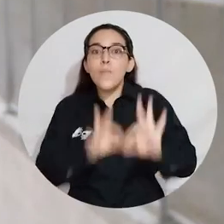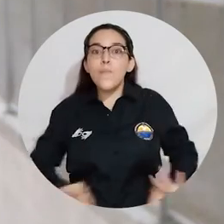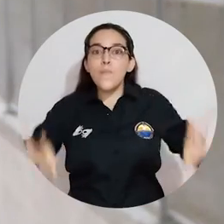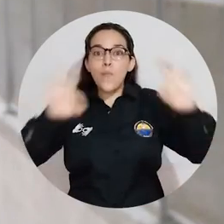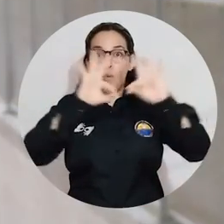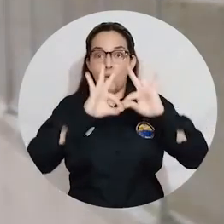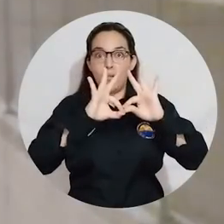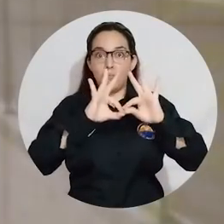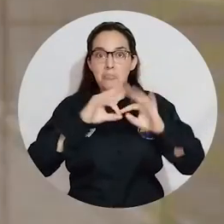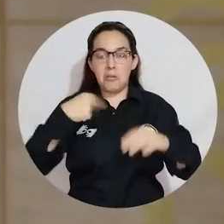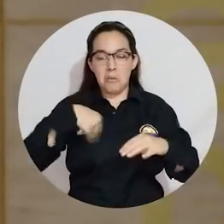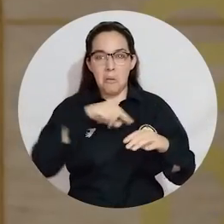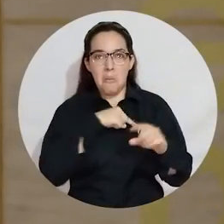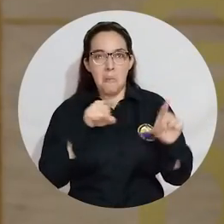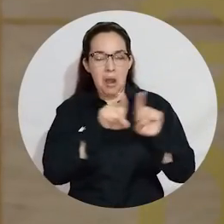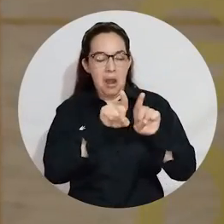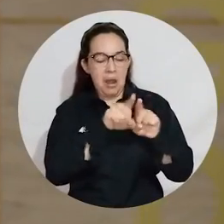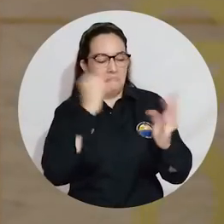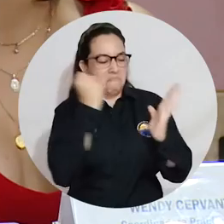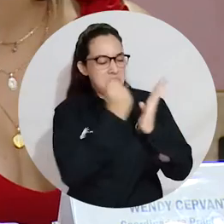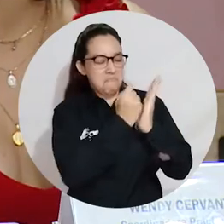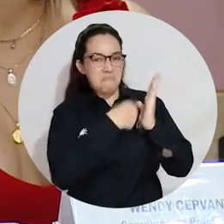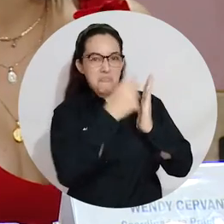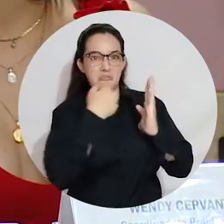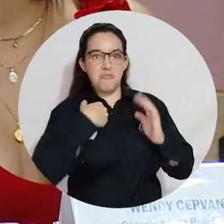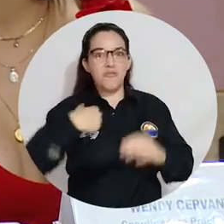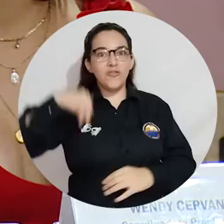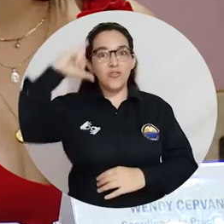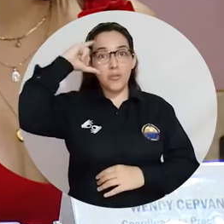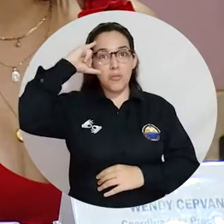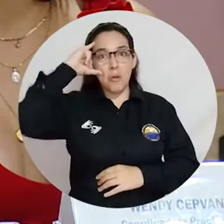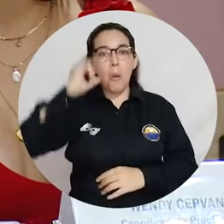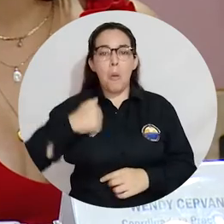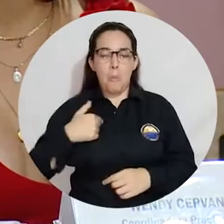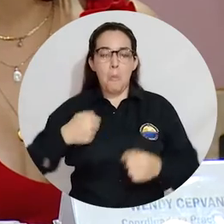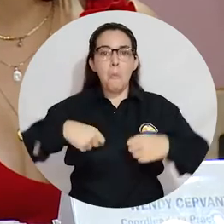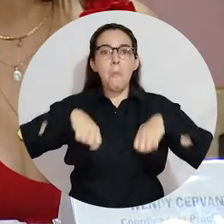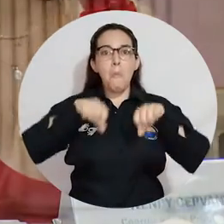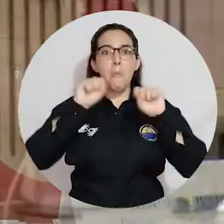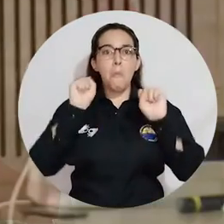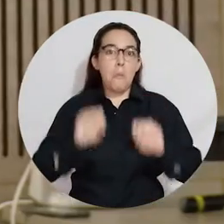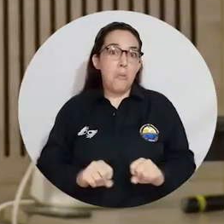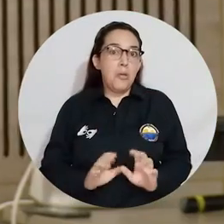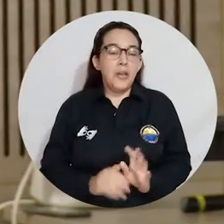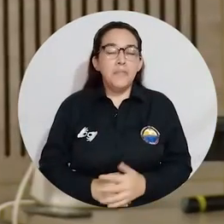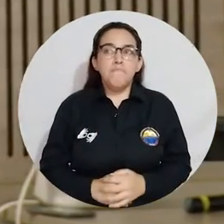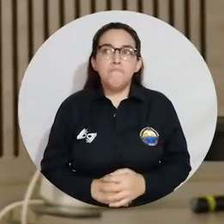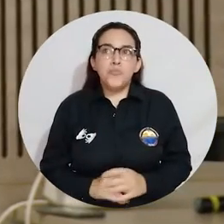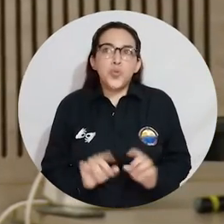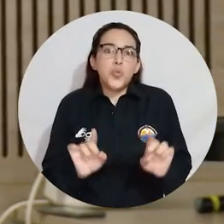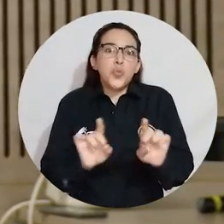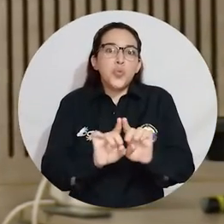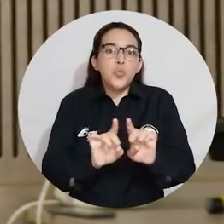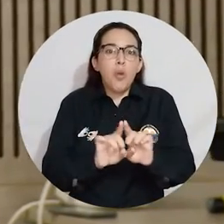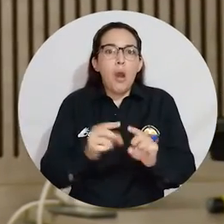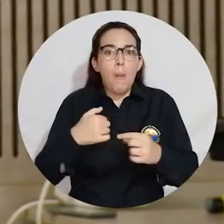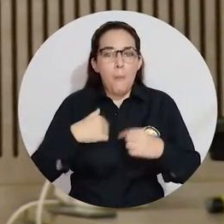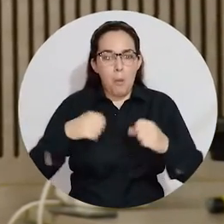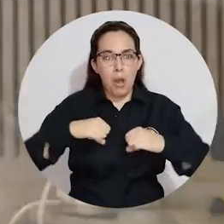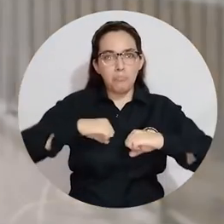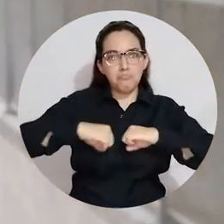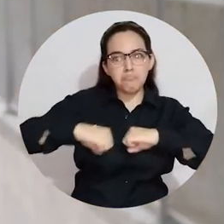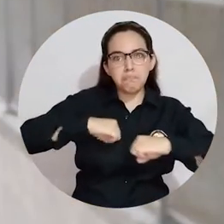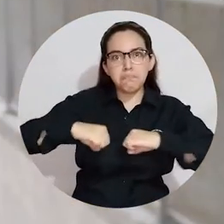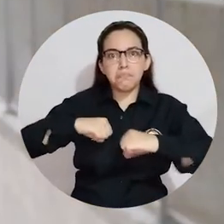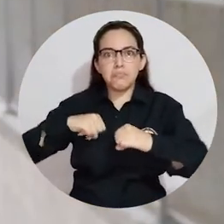muy importante que tenemos nosotros que nos acredita como psicólogos y pues nos da esa autoridad para nosotros poder digamos tener